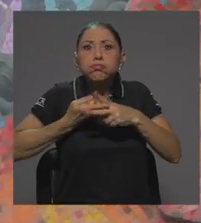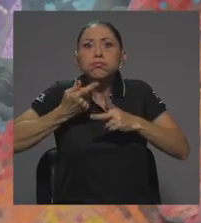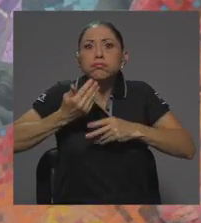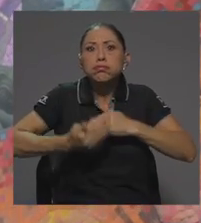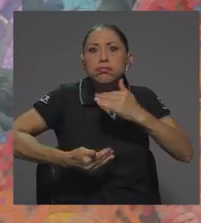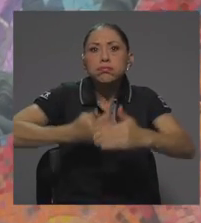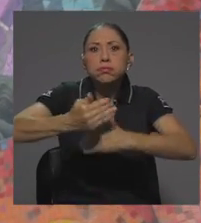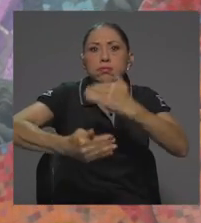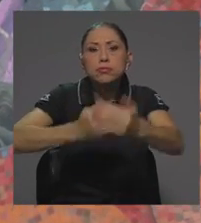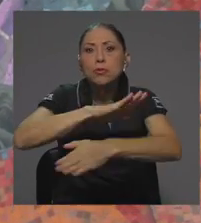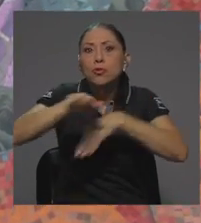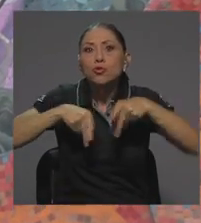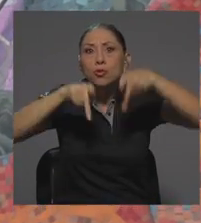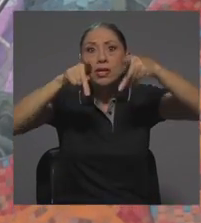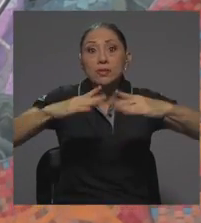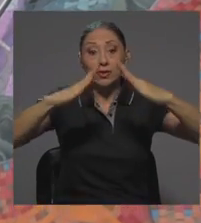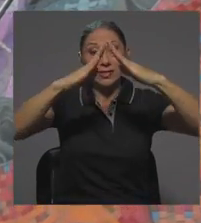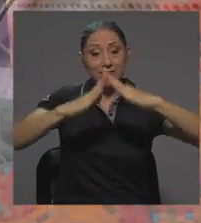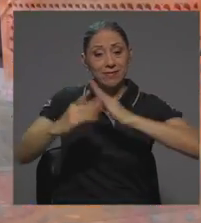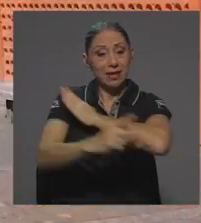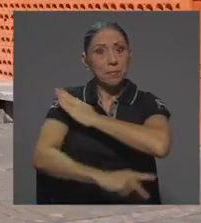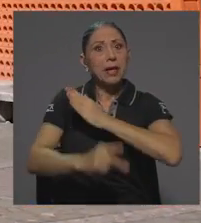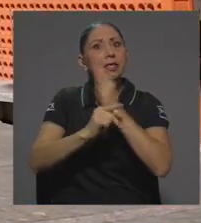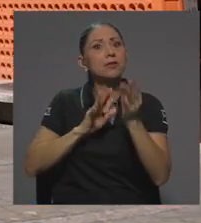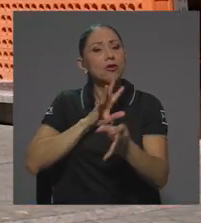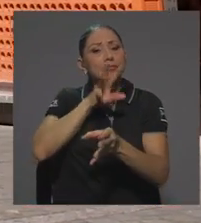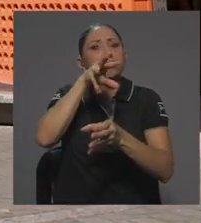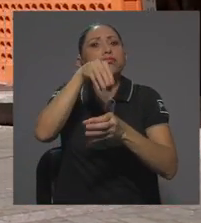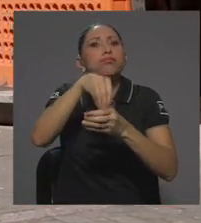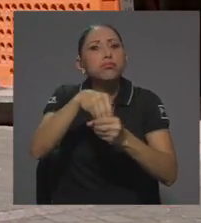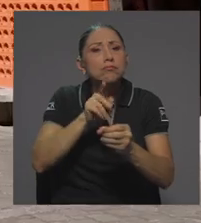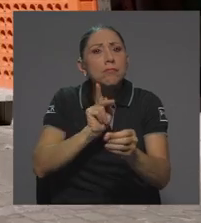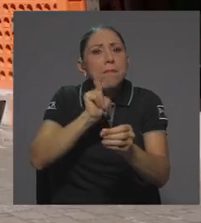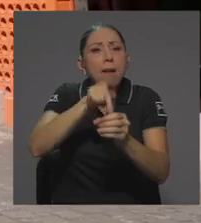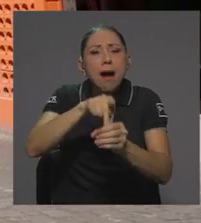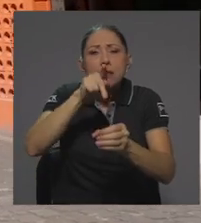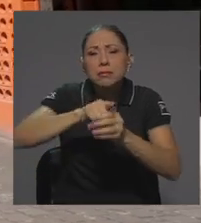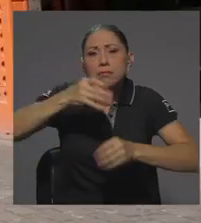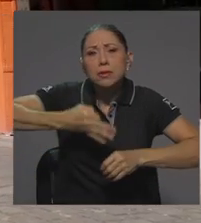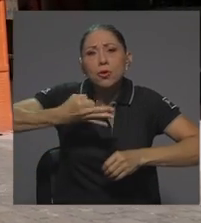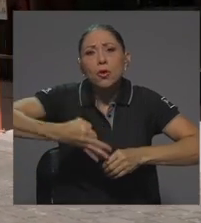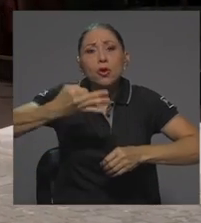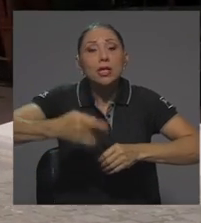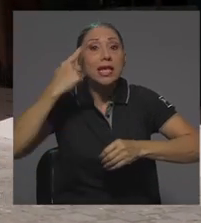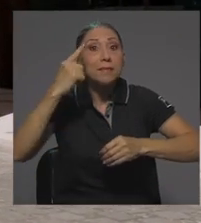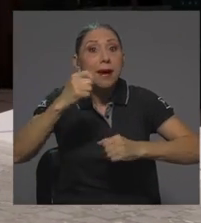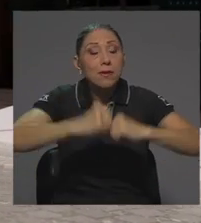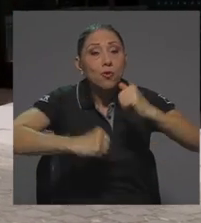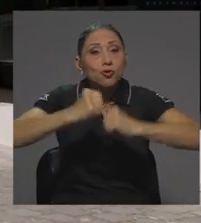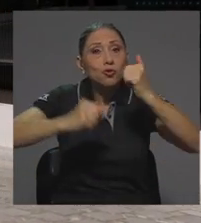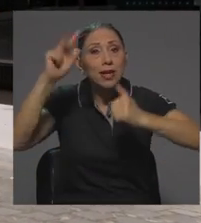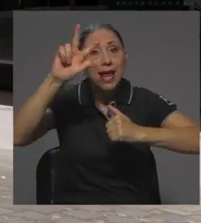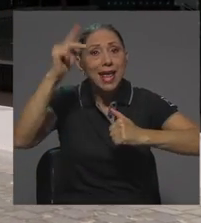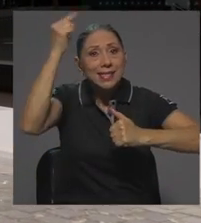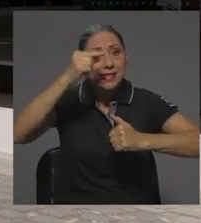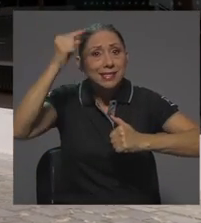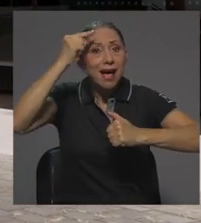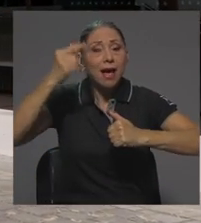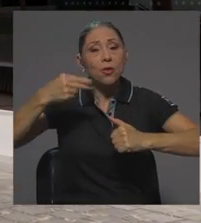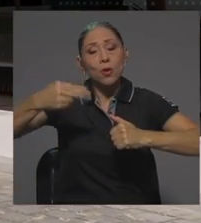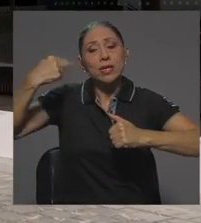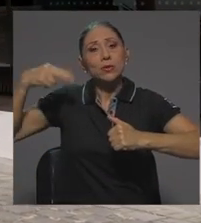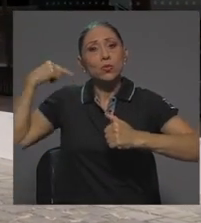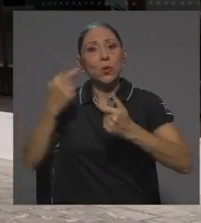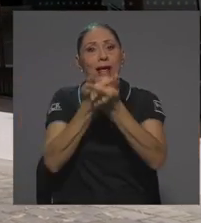todos los habitantes del país intervienen, participando en la construcción diaria del Estado y su historia, de su libertad y la